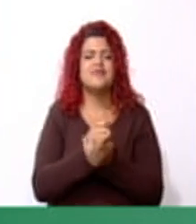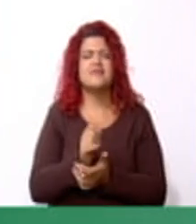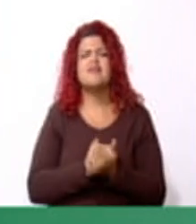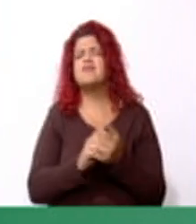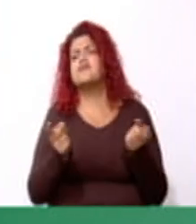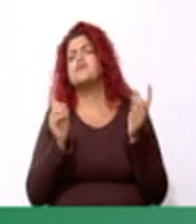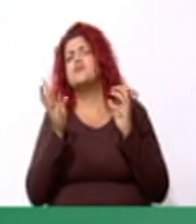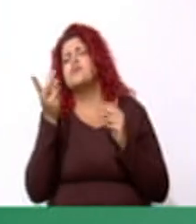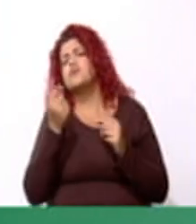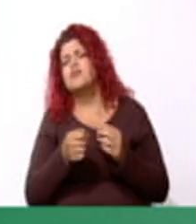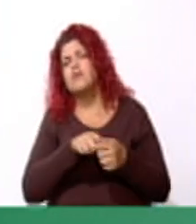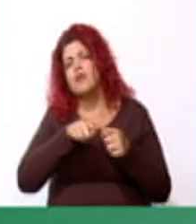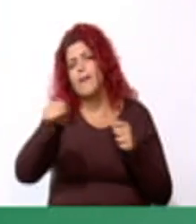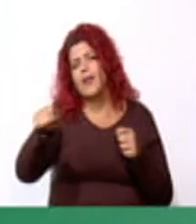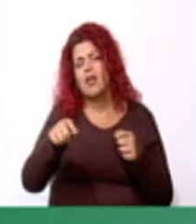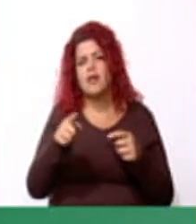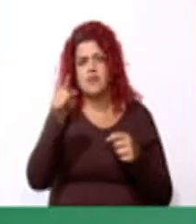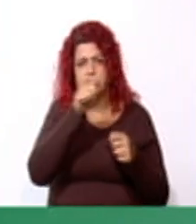sus diagonales.